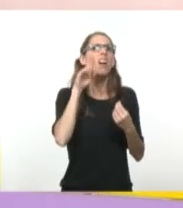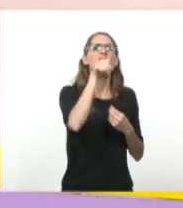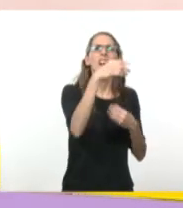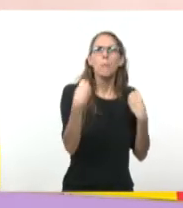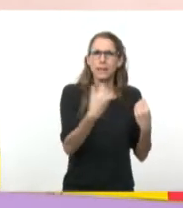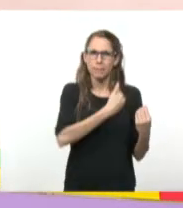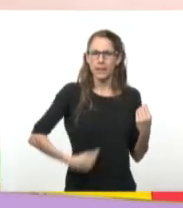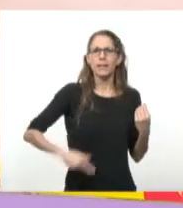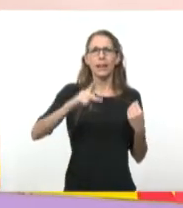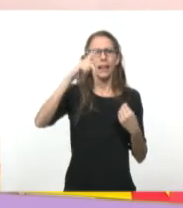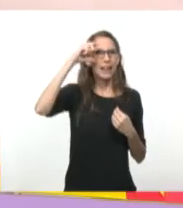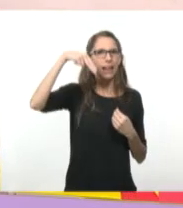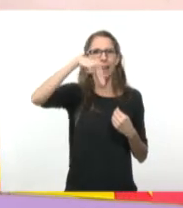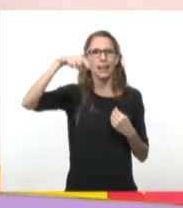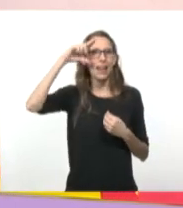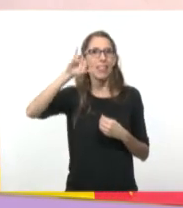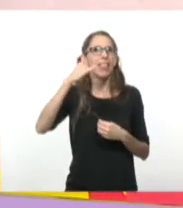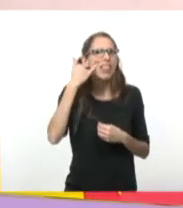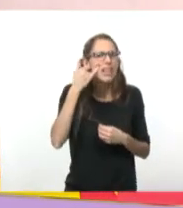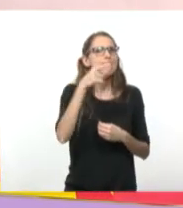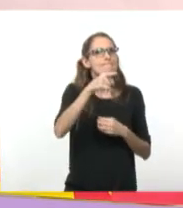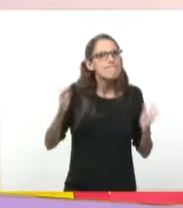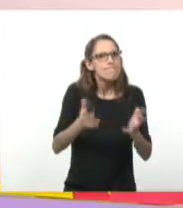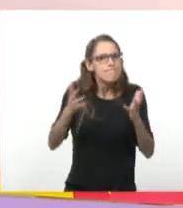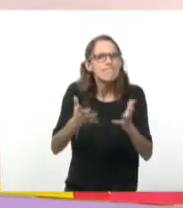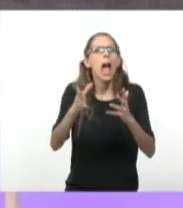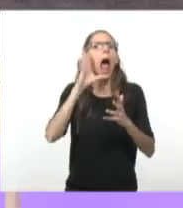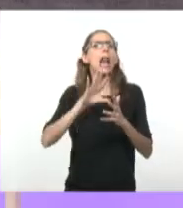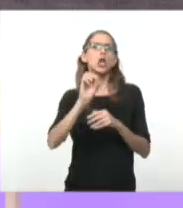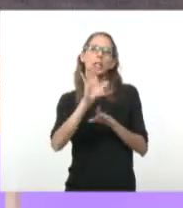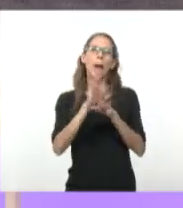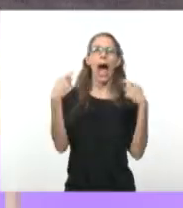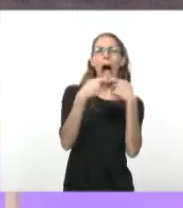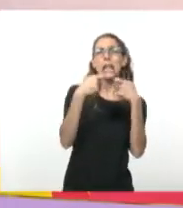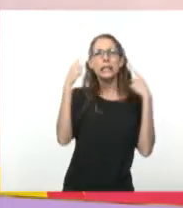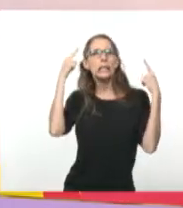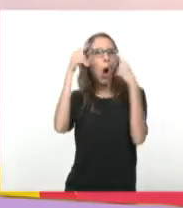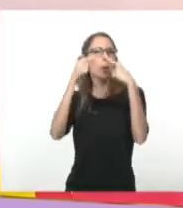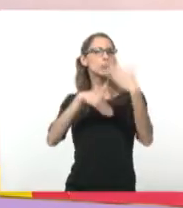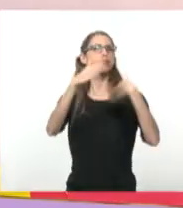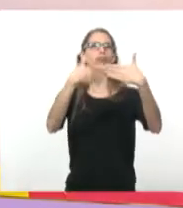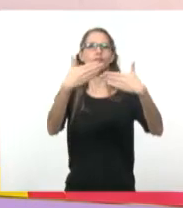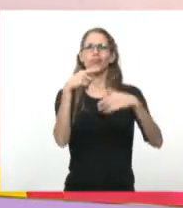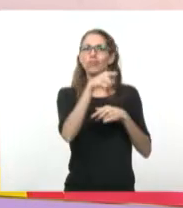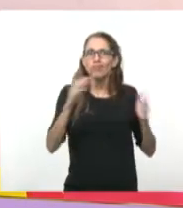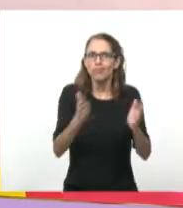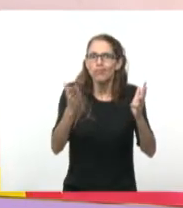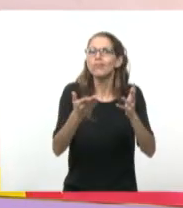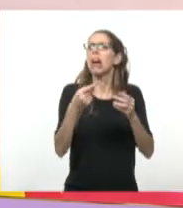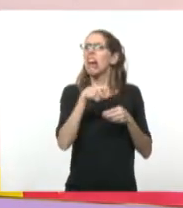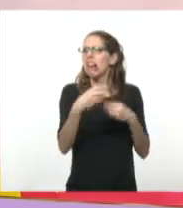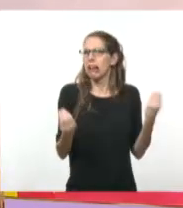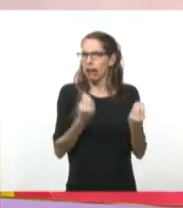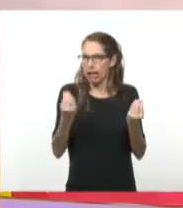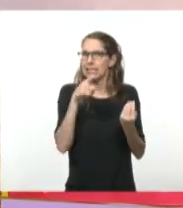impulsar un fenómeno que se conoce como la Alianza para el Progreso. La Alianza para el Progreso fue un movimiento a partir